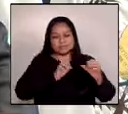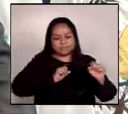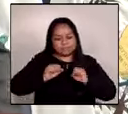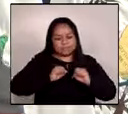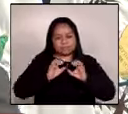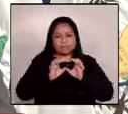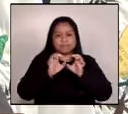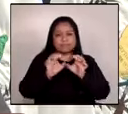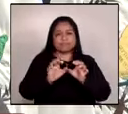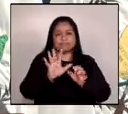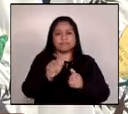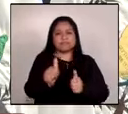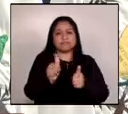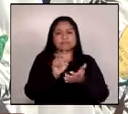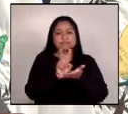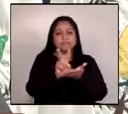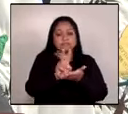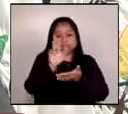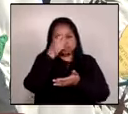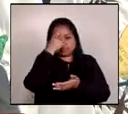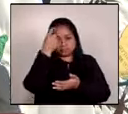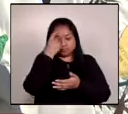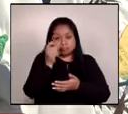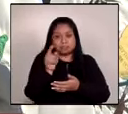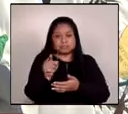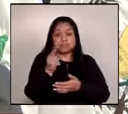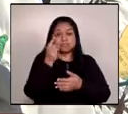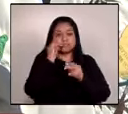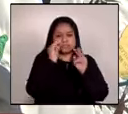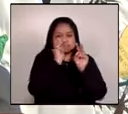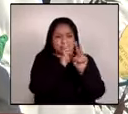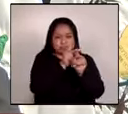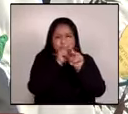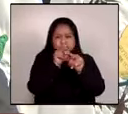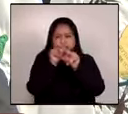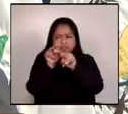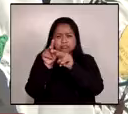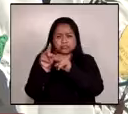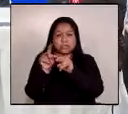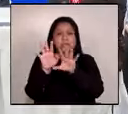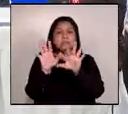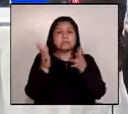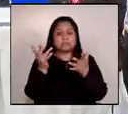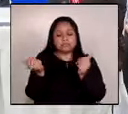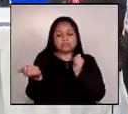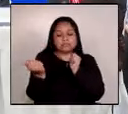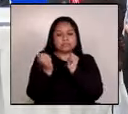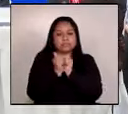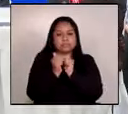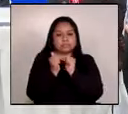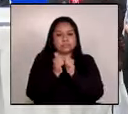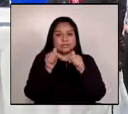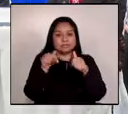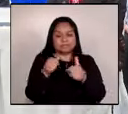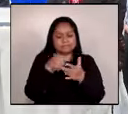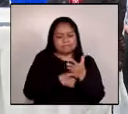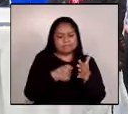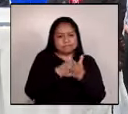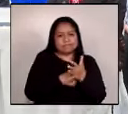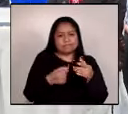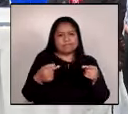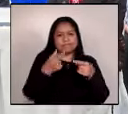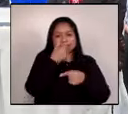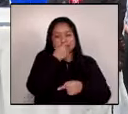voluntad, su trabajo, su vigilancia para acompañarnos en esta lucha contra la